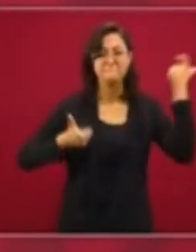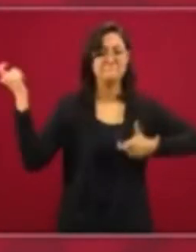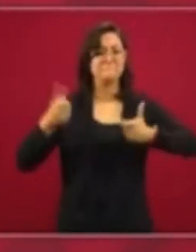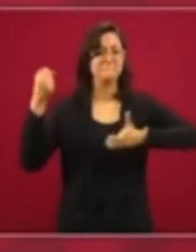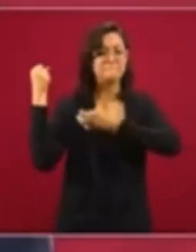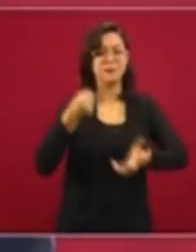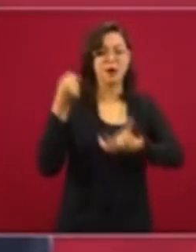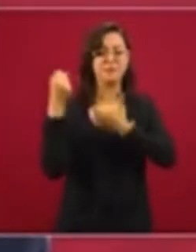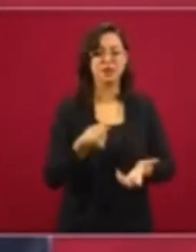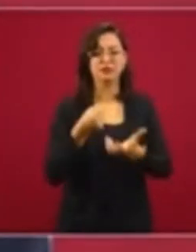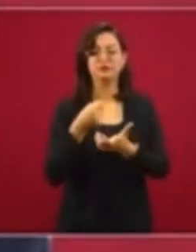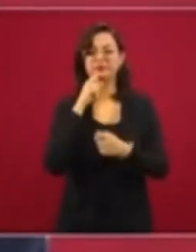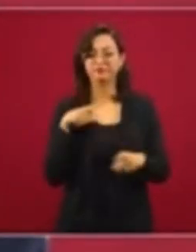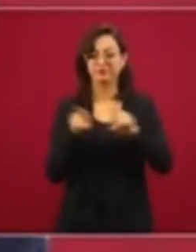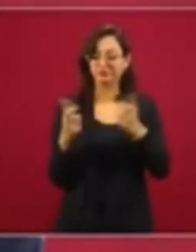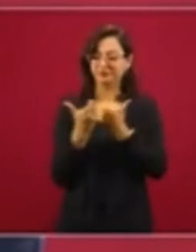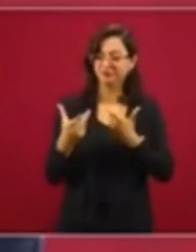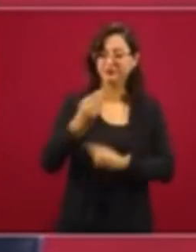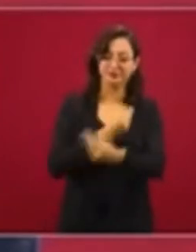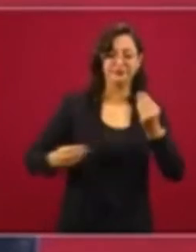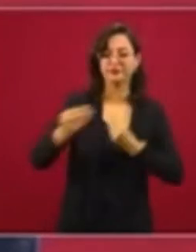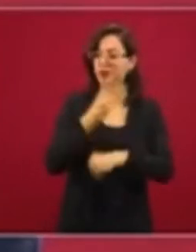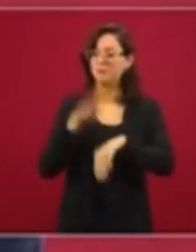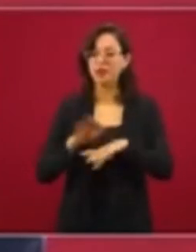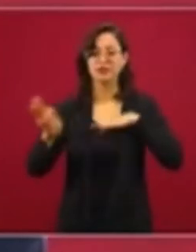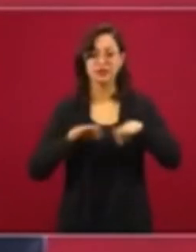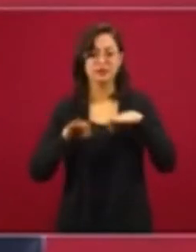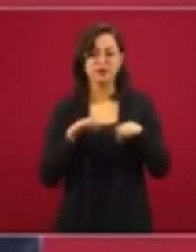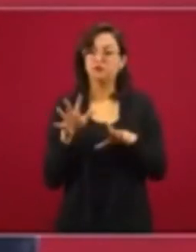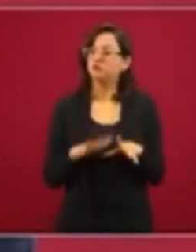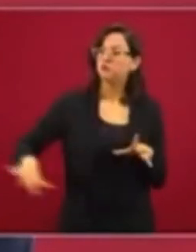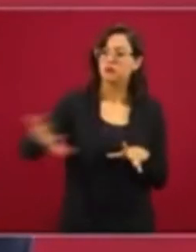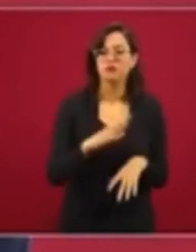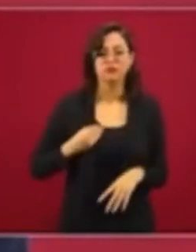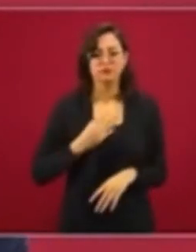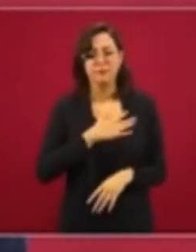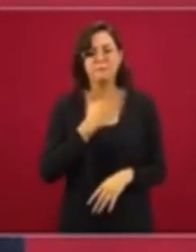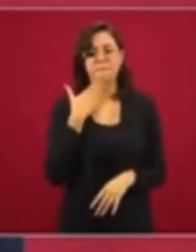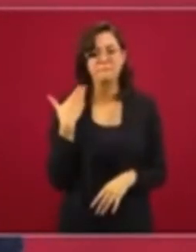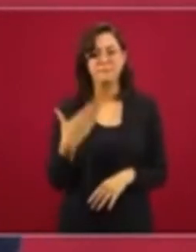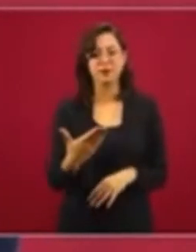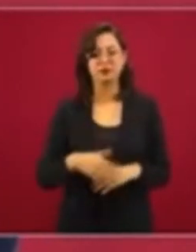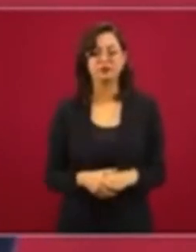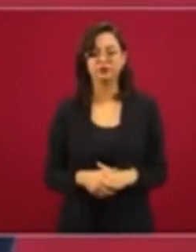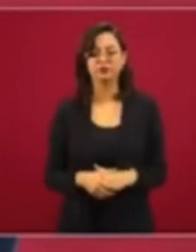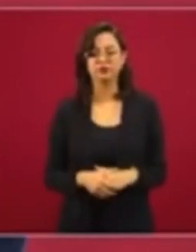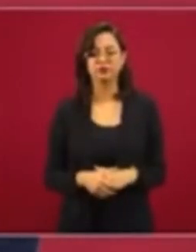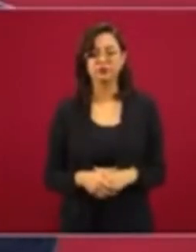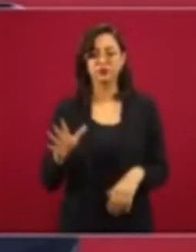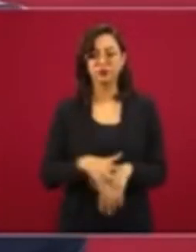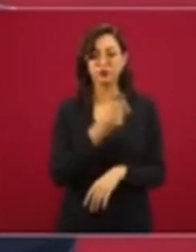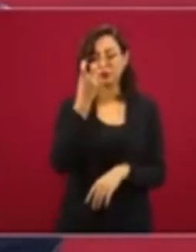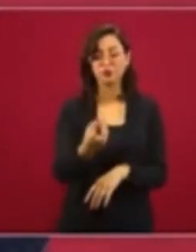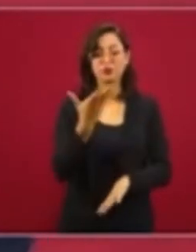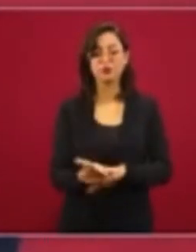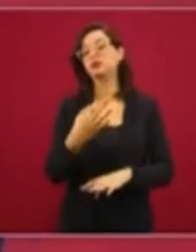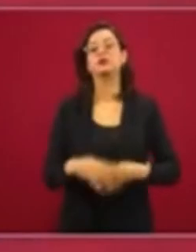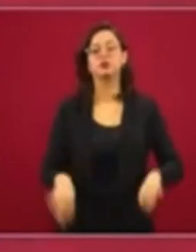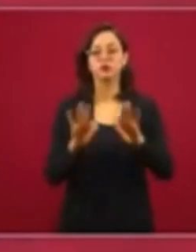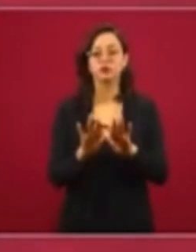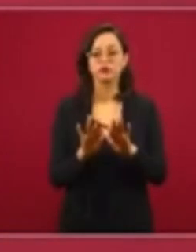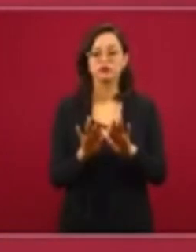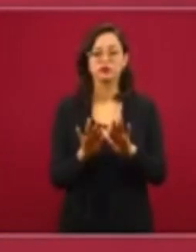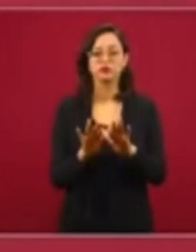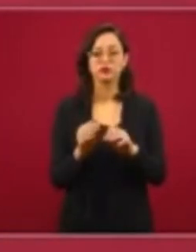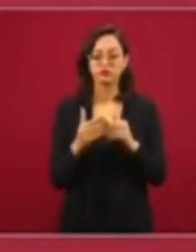inversión extranjera, se reactiva la economía, se generan empleos y hay bienestar en el país. Por eso es muy importante el